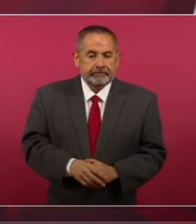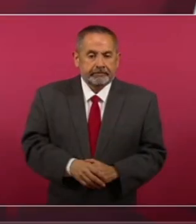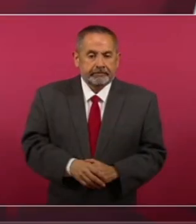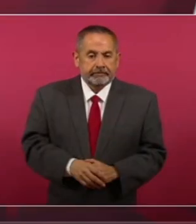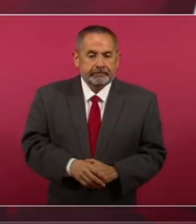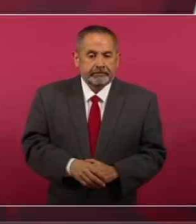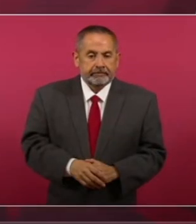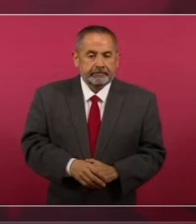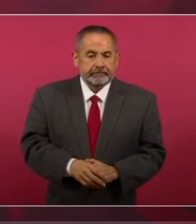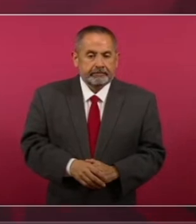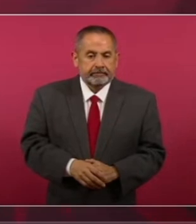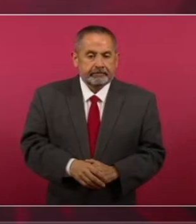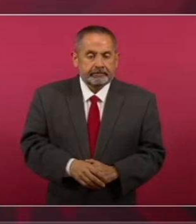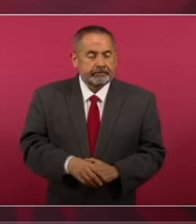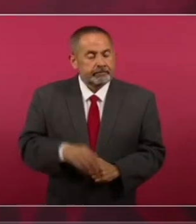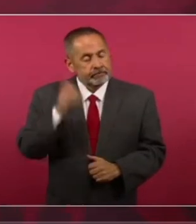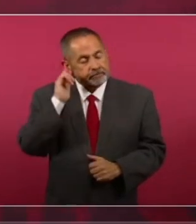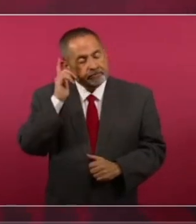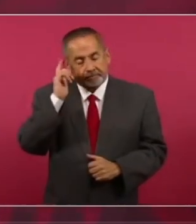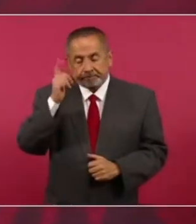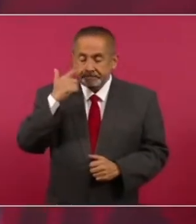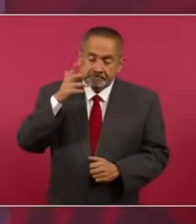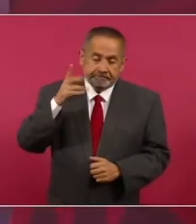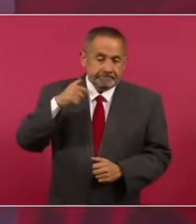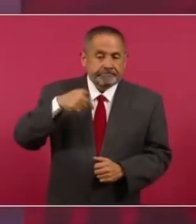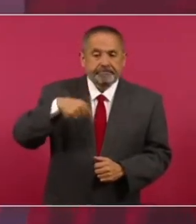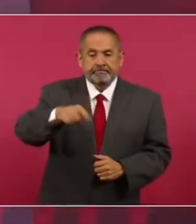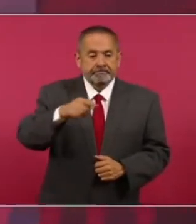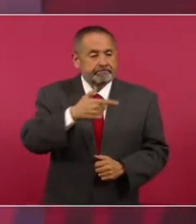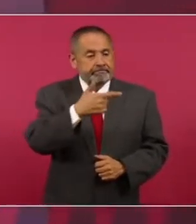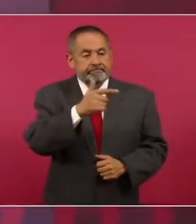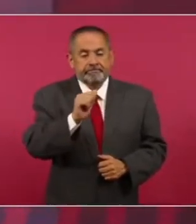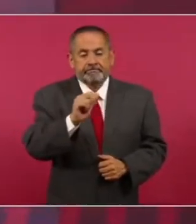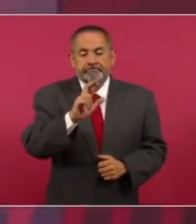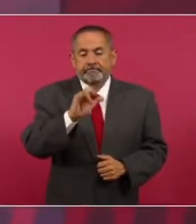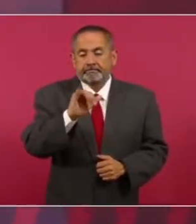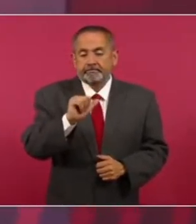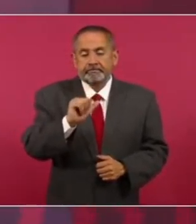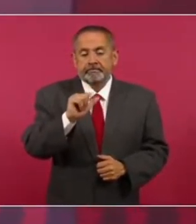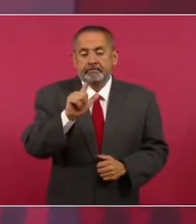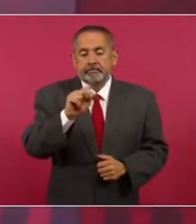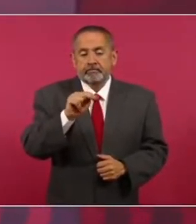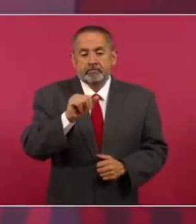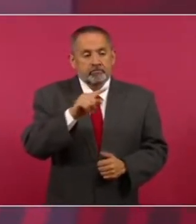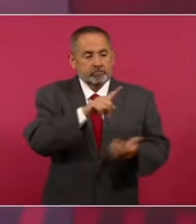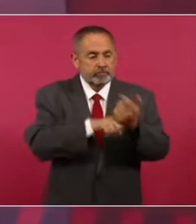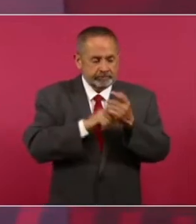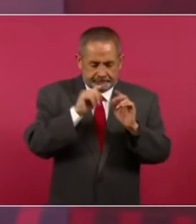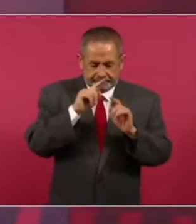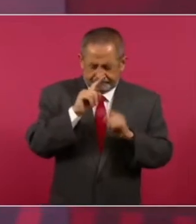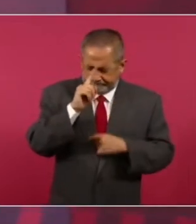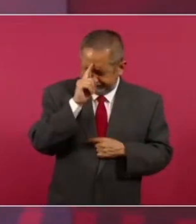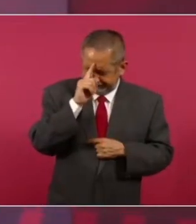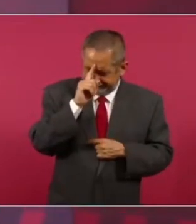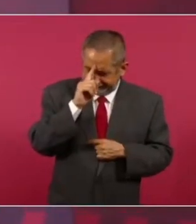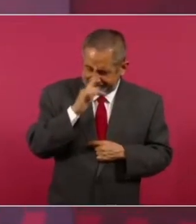Obrador. Esperemos que García Luna reaccione